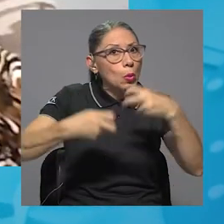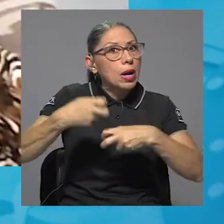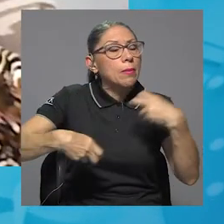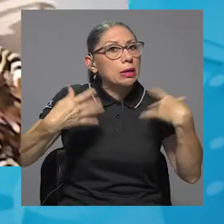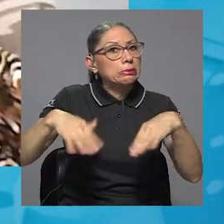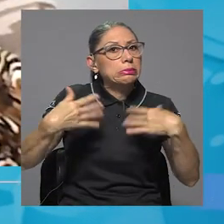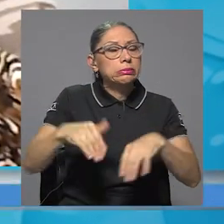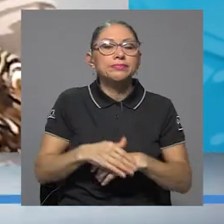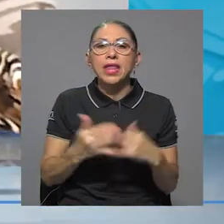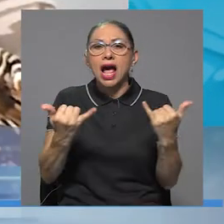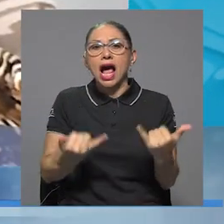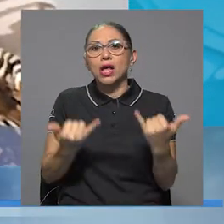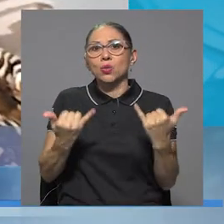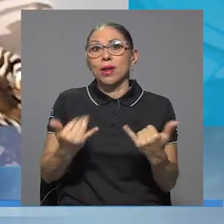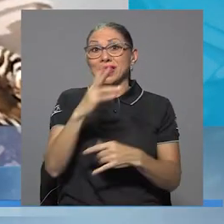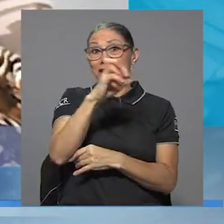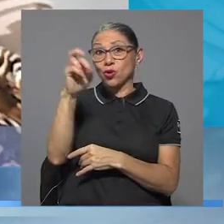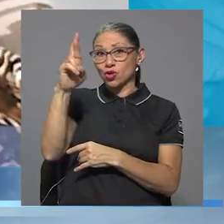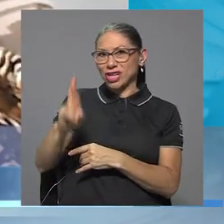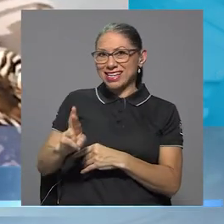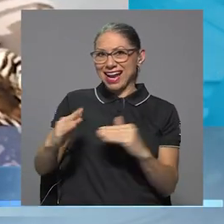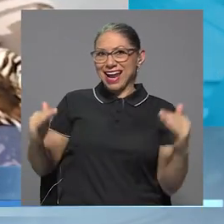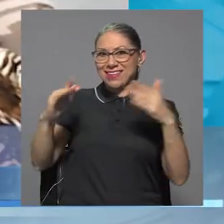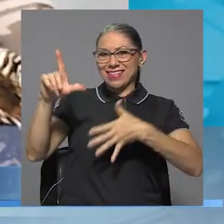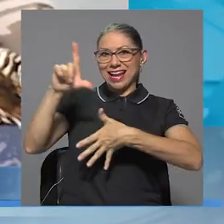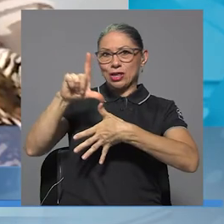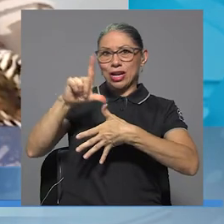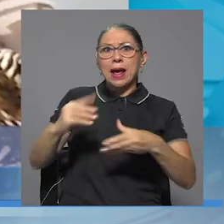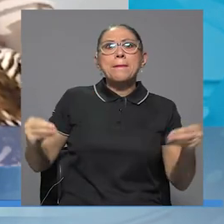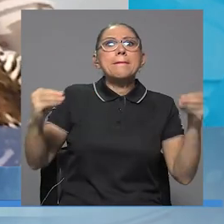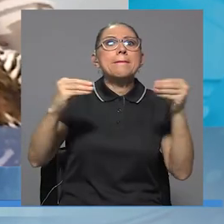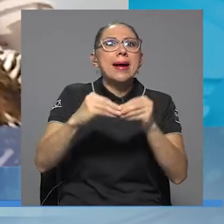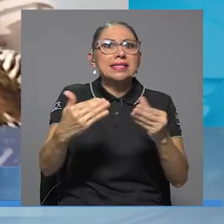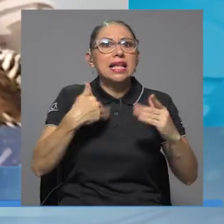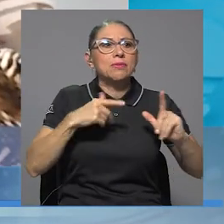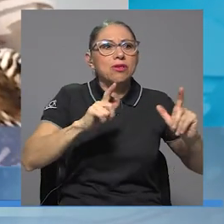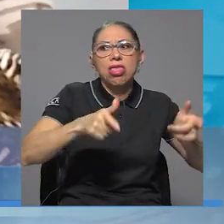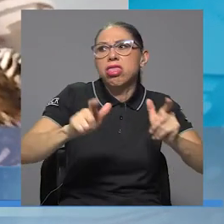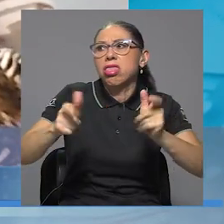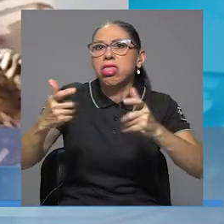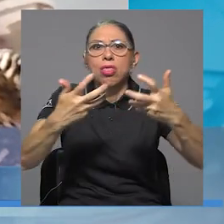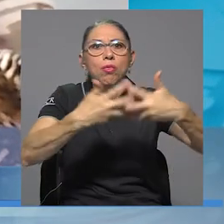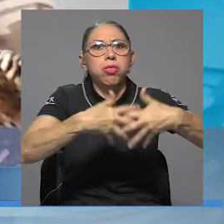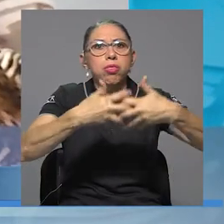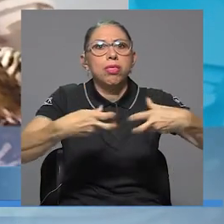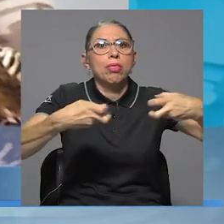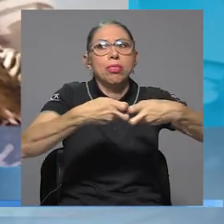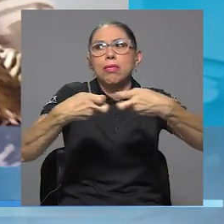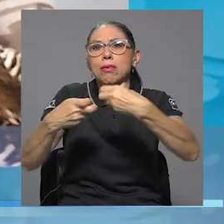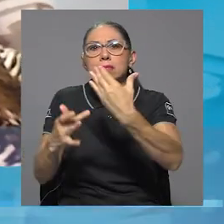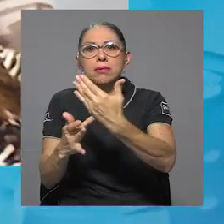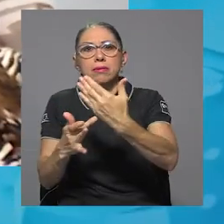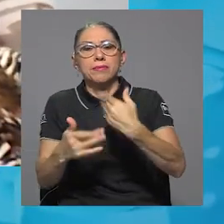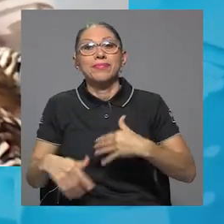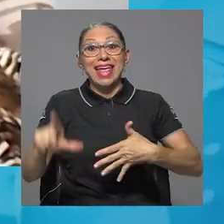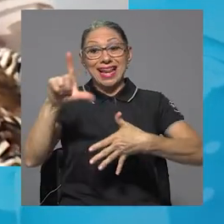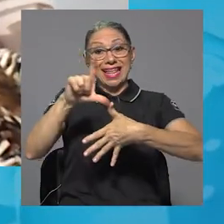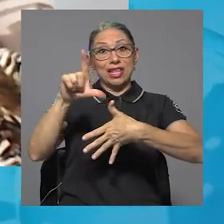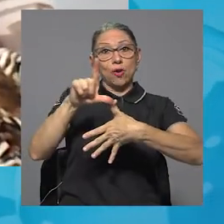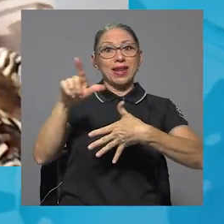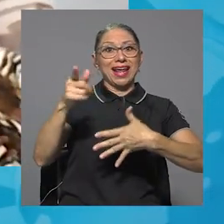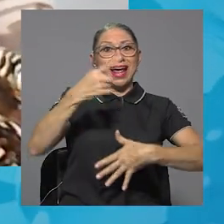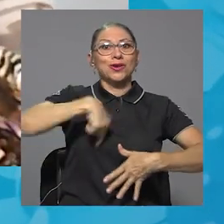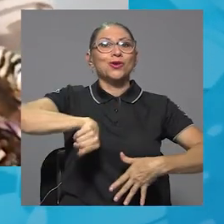Actualmente Costa Rica es uno de los países latinoamericanos donde más producimos residuos de aparatos electrónicos y eléctricos. A nivel latinoamericano